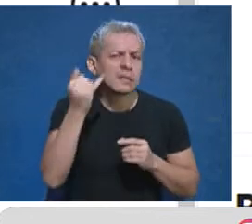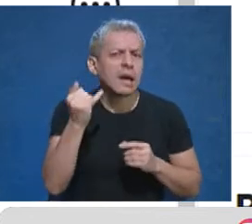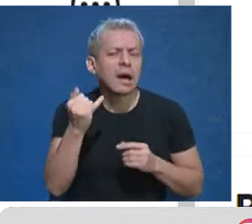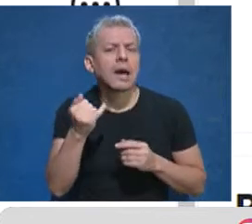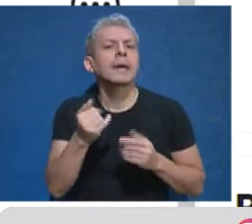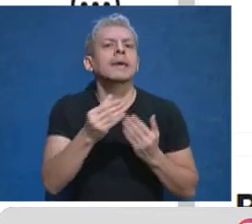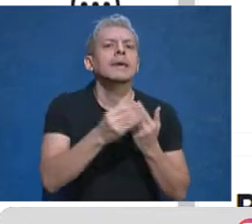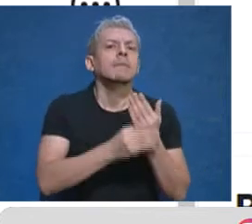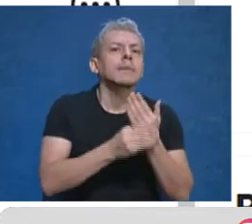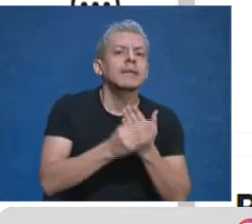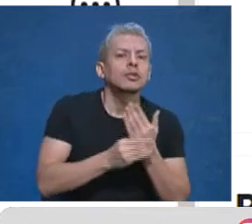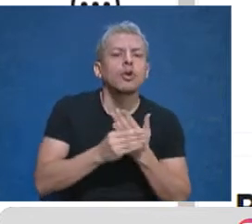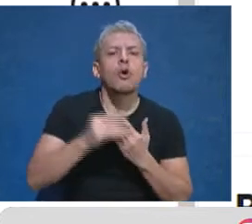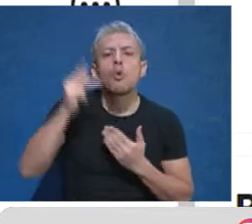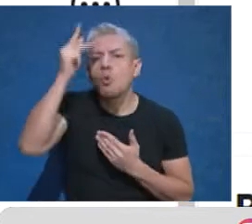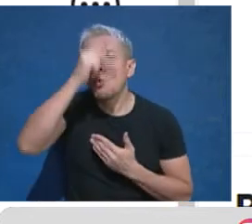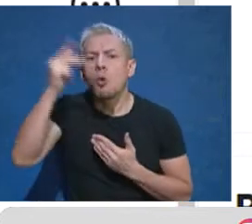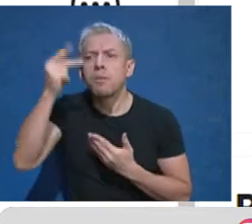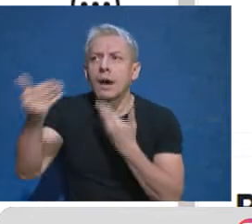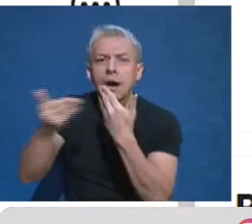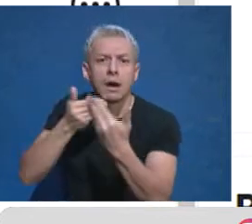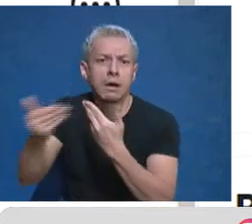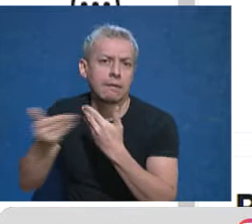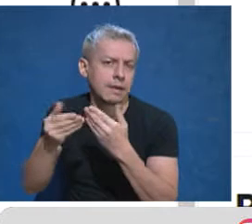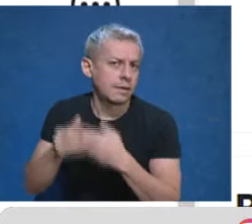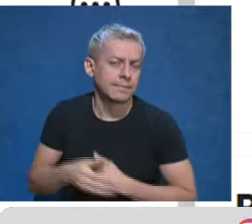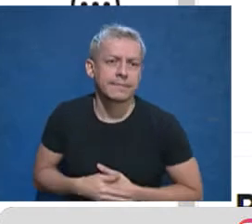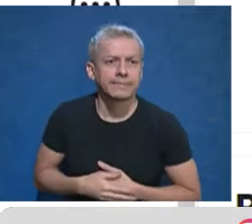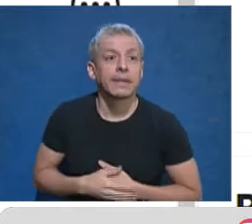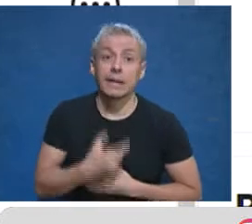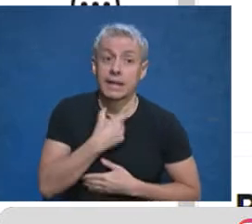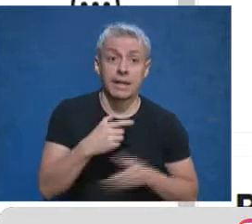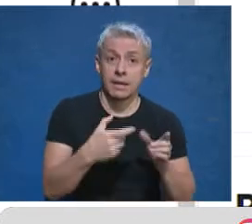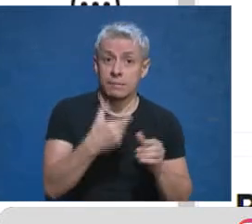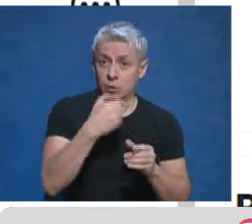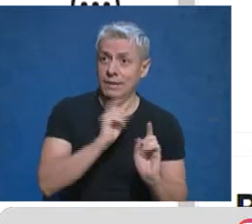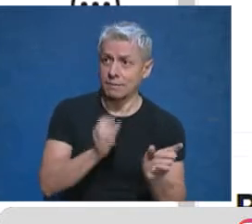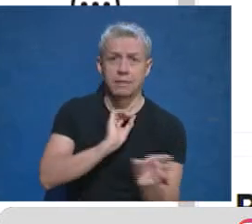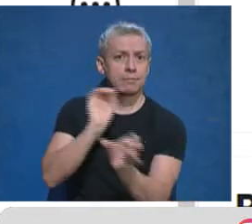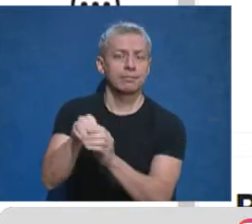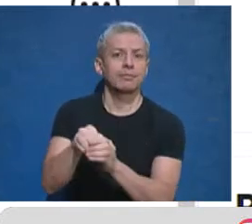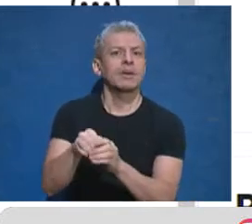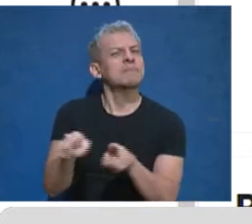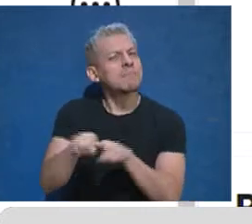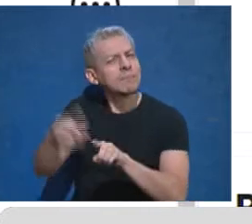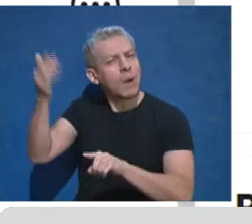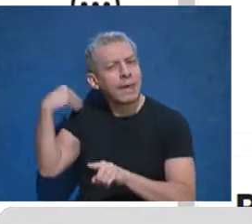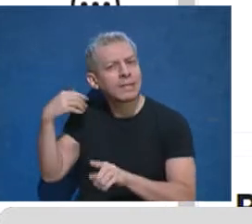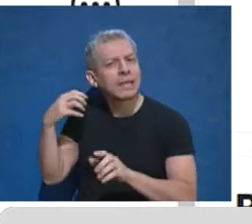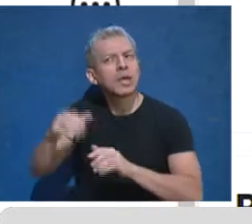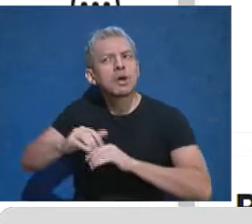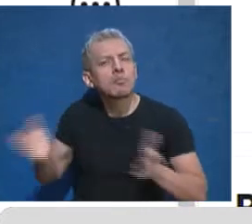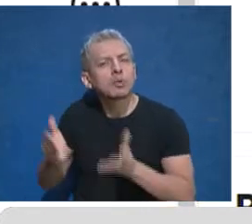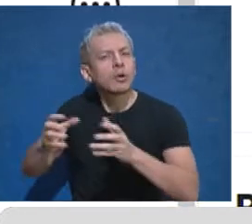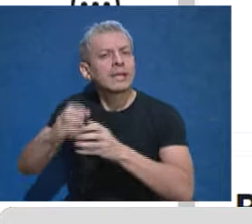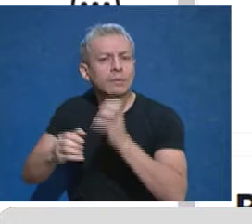el ministro Culfas para lograr que incluyan a Mendoza en ese régimen. No queremos otra promoción industrial. La pregunta